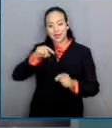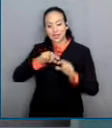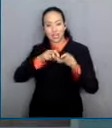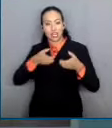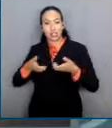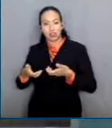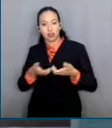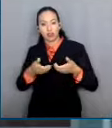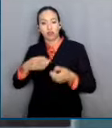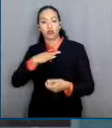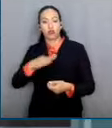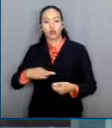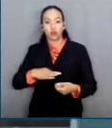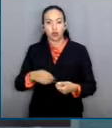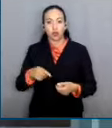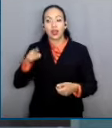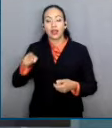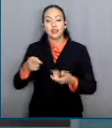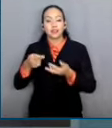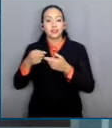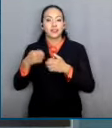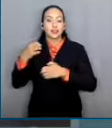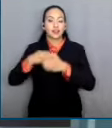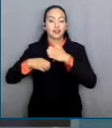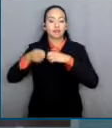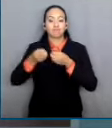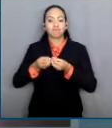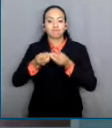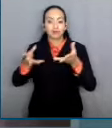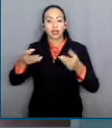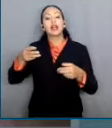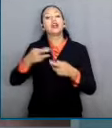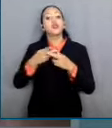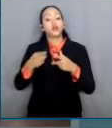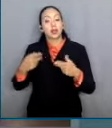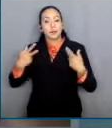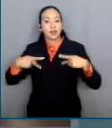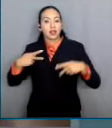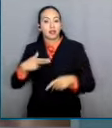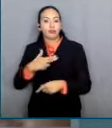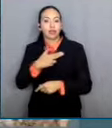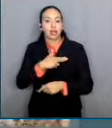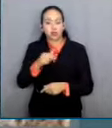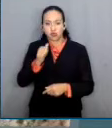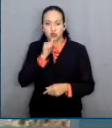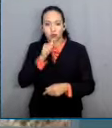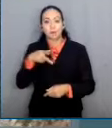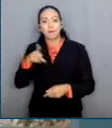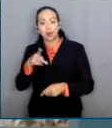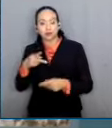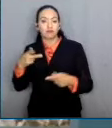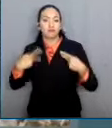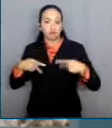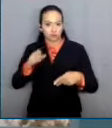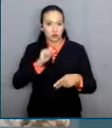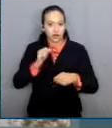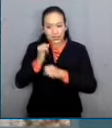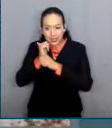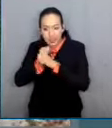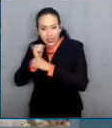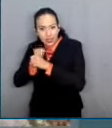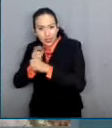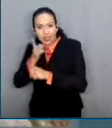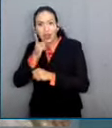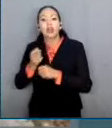presa Tacubaya sin que se reportaran lesionados. Autoridades iniciaron los peritajes y señalaron que tomará varios días levantarla